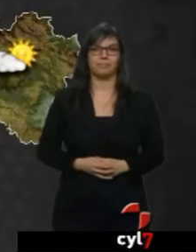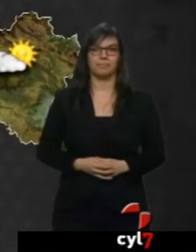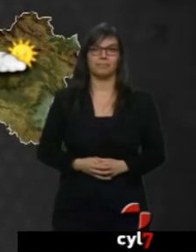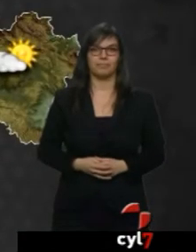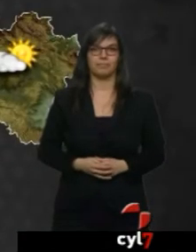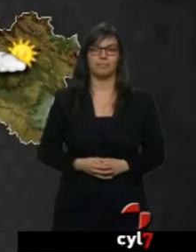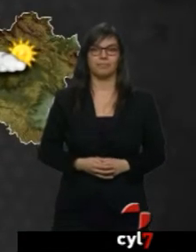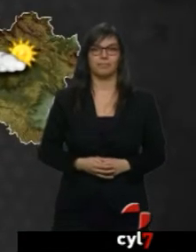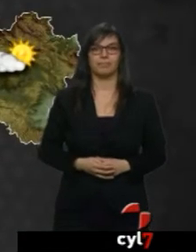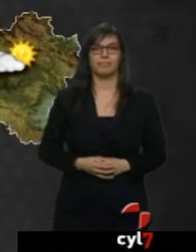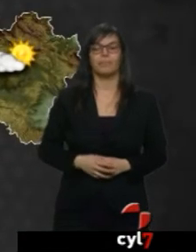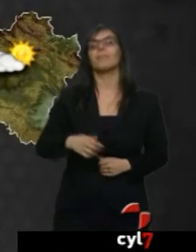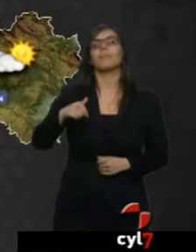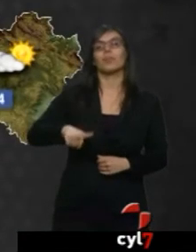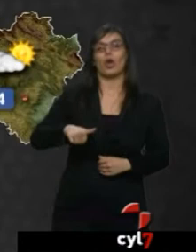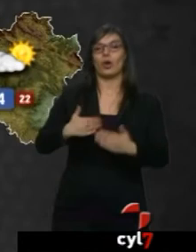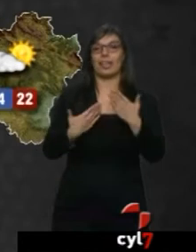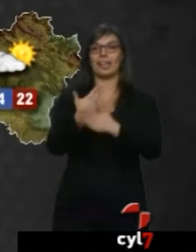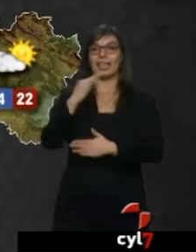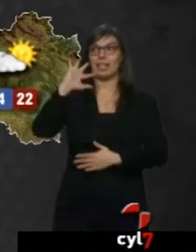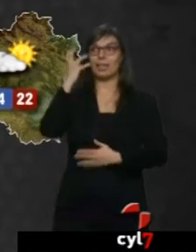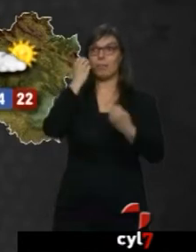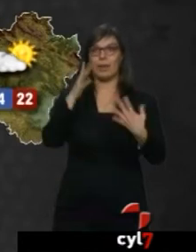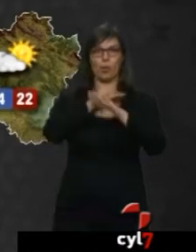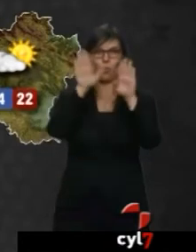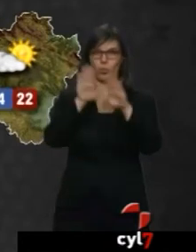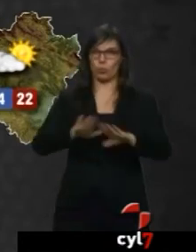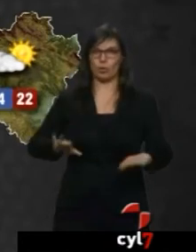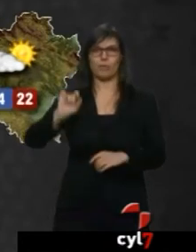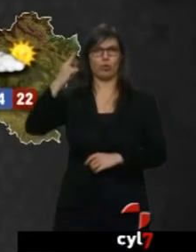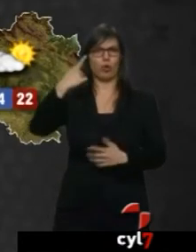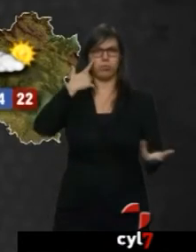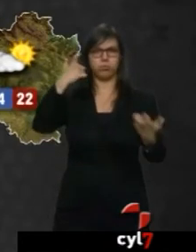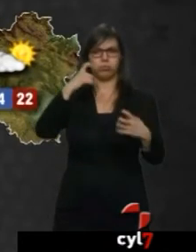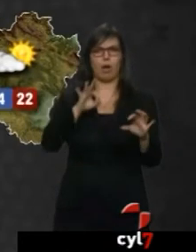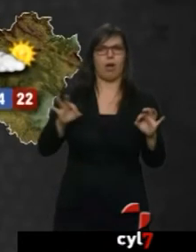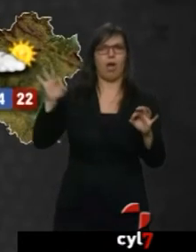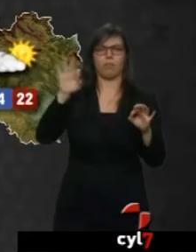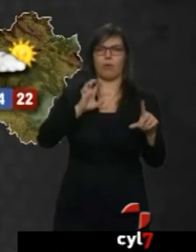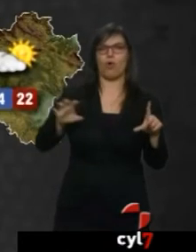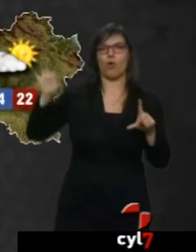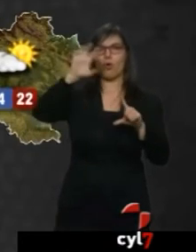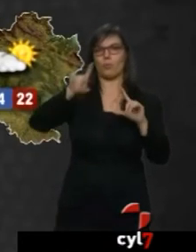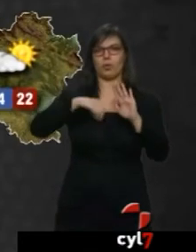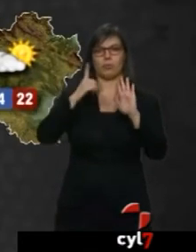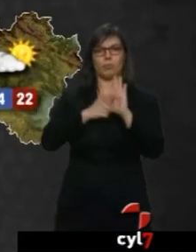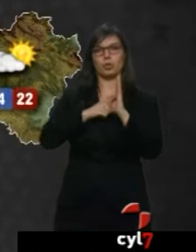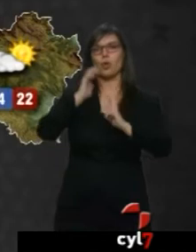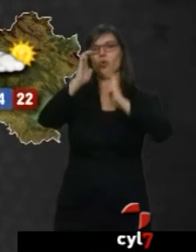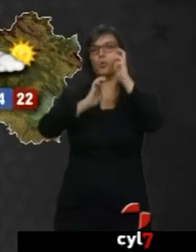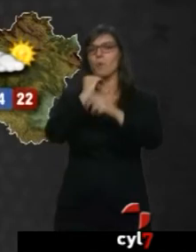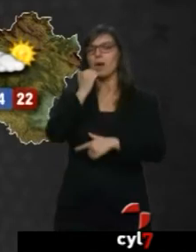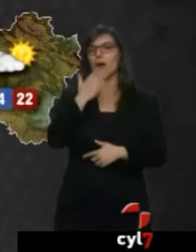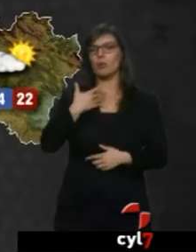Último día de buen tiempo. El sol predominará en toda la comunidad. Solo van a aparecer algunas nubes en las provincias de